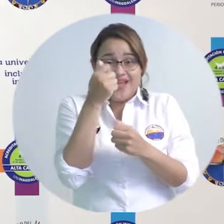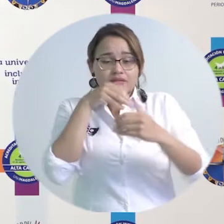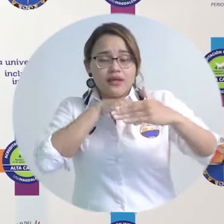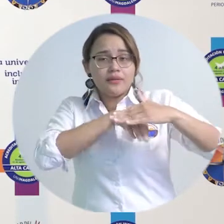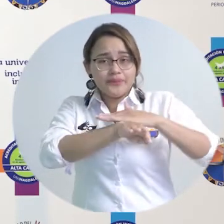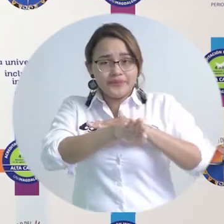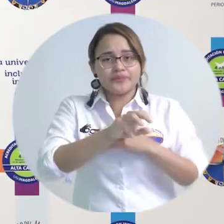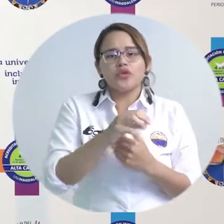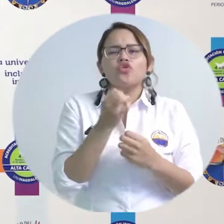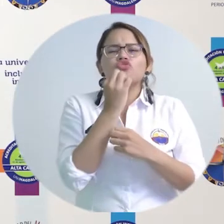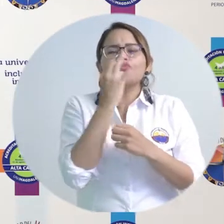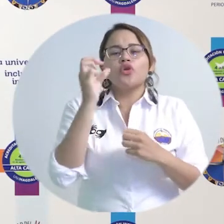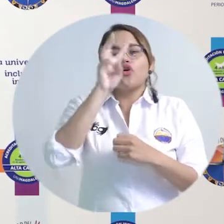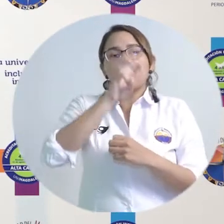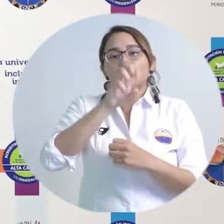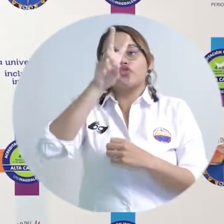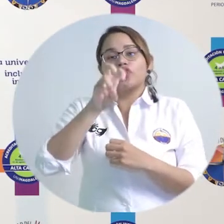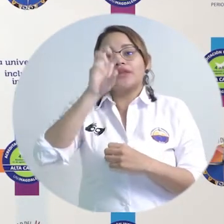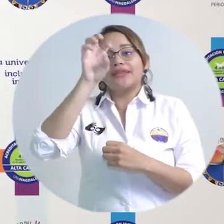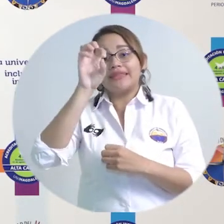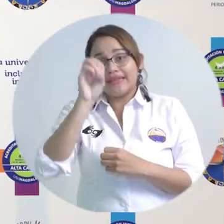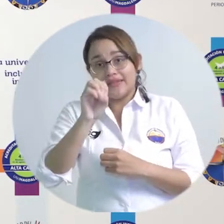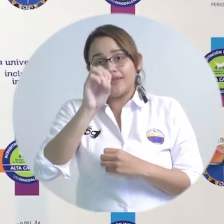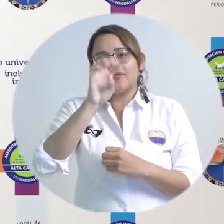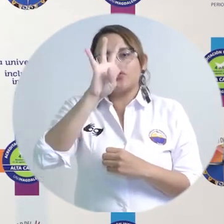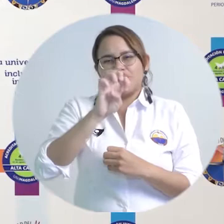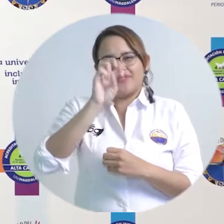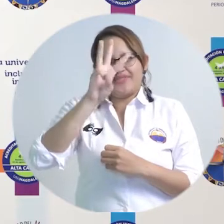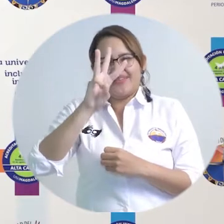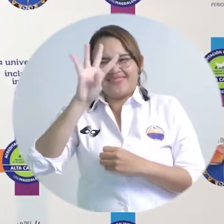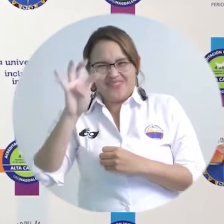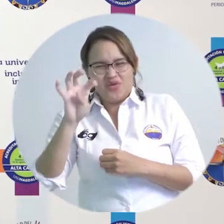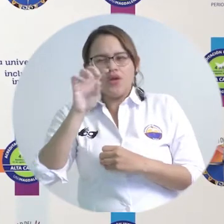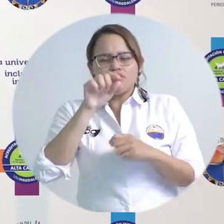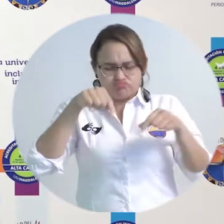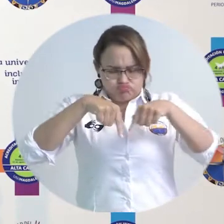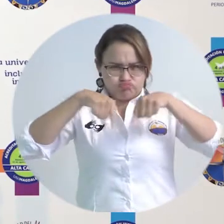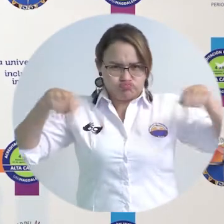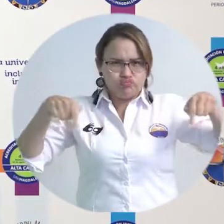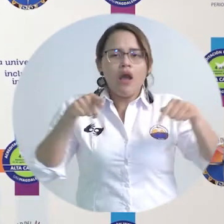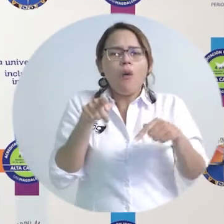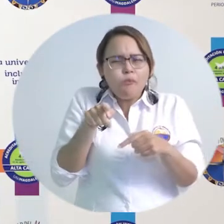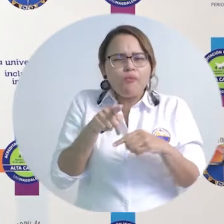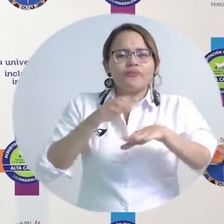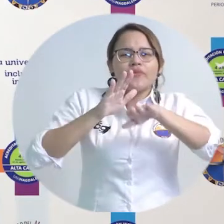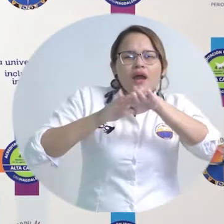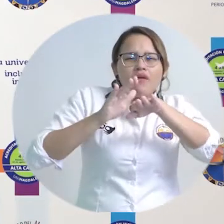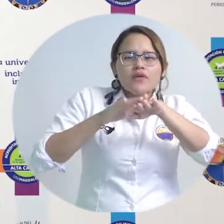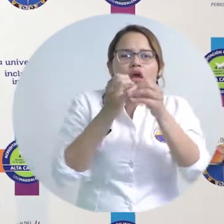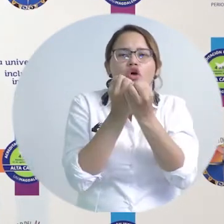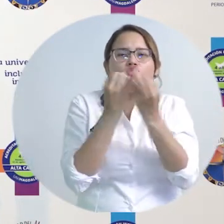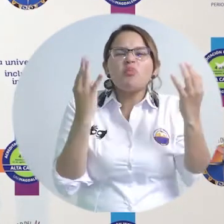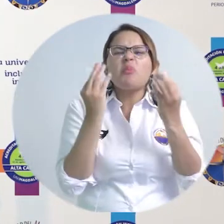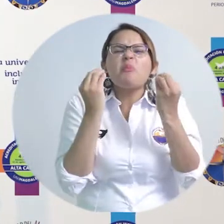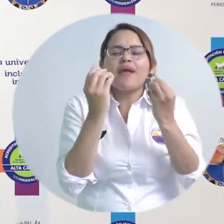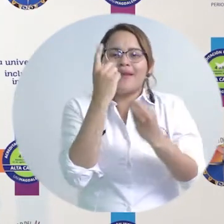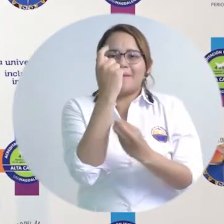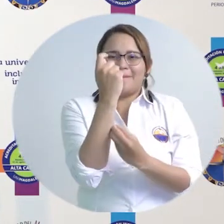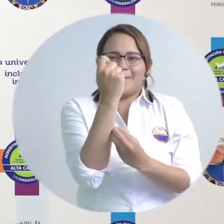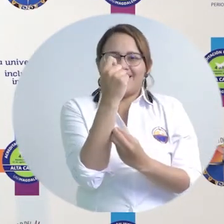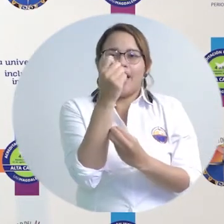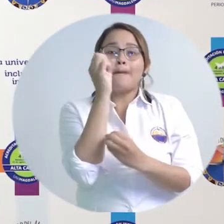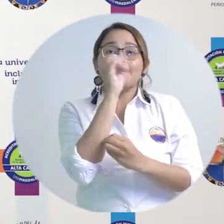870-939-287, igual ahí en pantalla está el número, pero también todos los egresados, padres de familia,